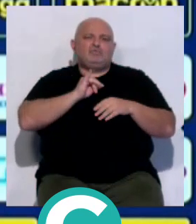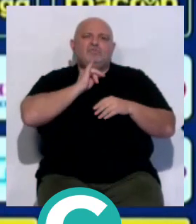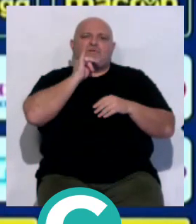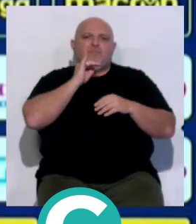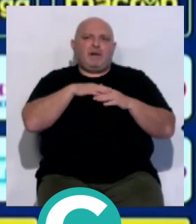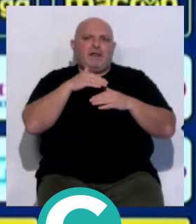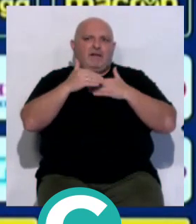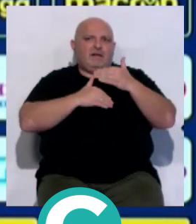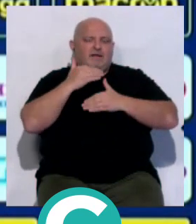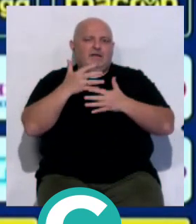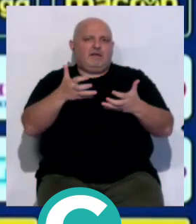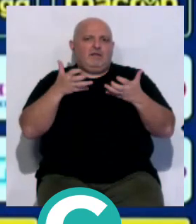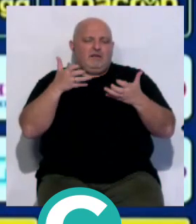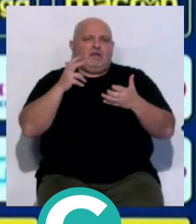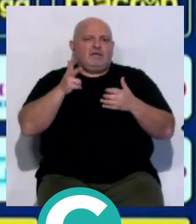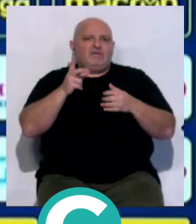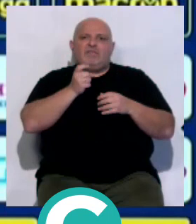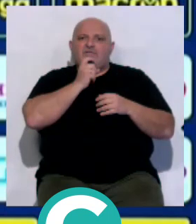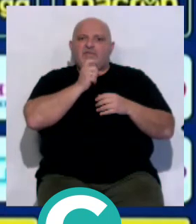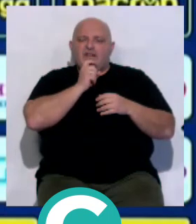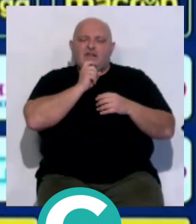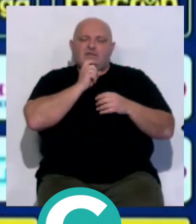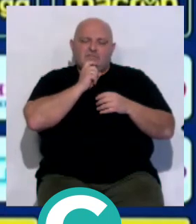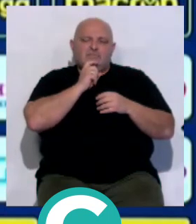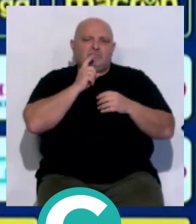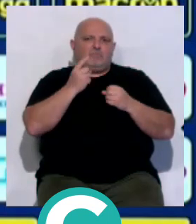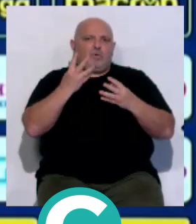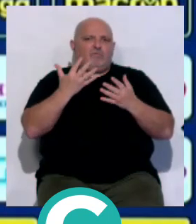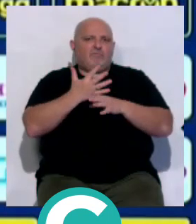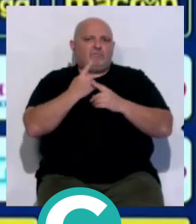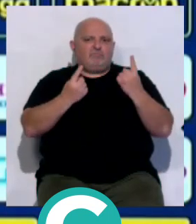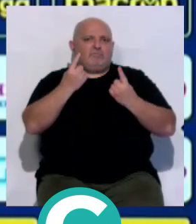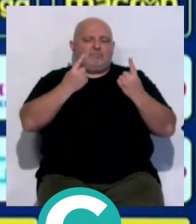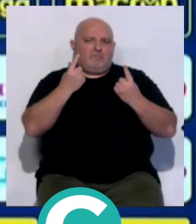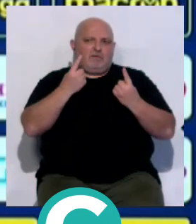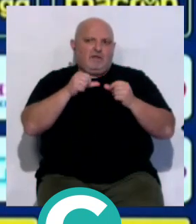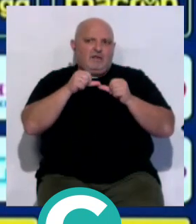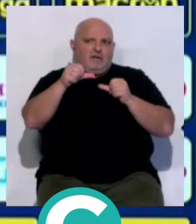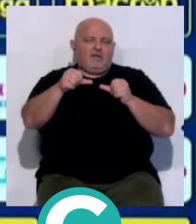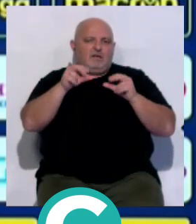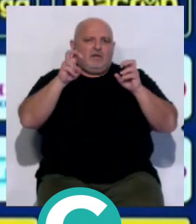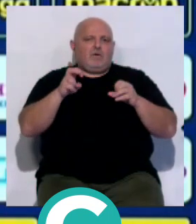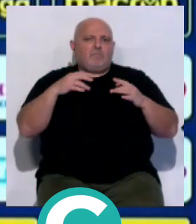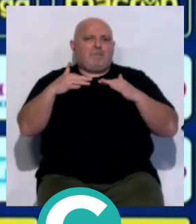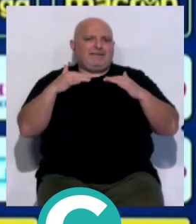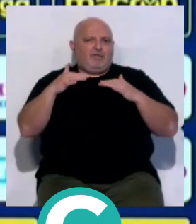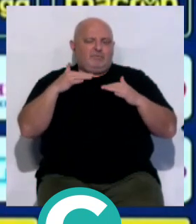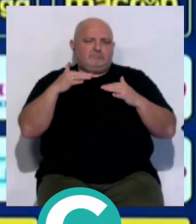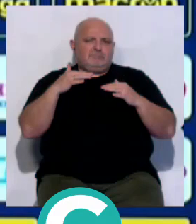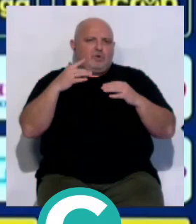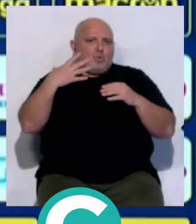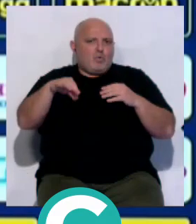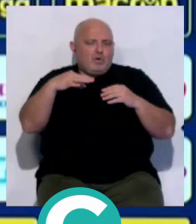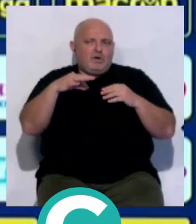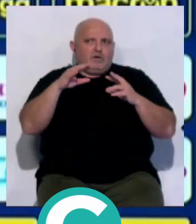llevarnos el partido, para llevarnos la victoria ante un Getafe muy difícil, ante un Getafe con muy buenos futbolistas, con un gran entrenador. Y creo que hemos hecho un gran partido. ya digo, que solo